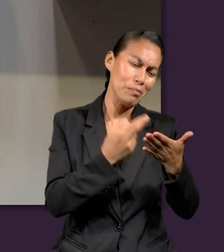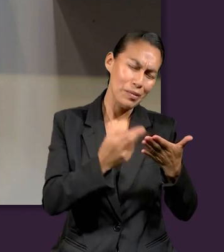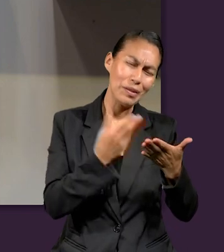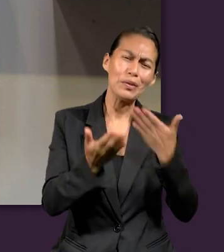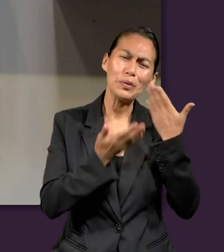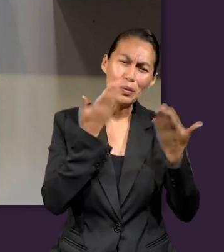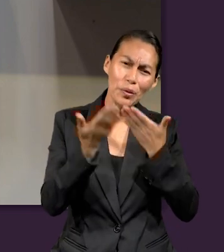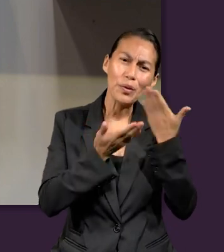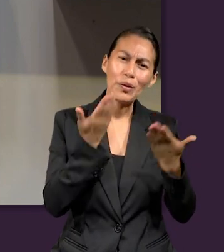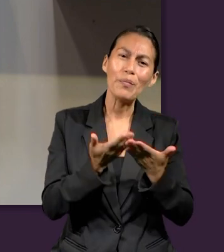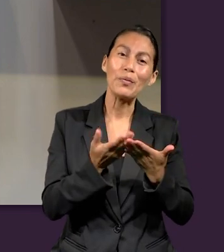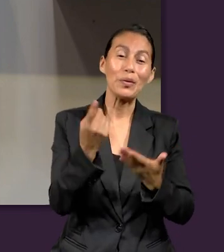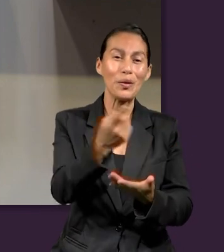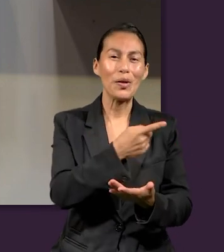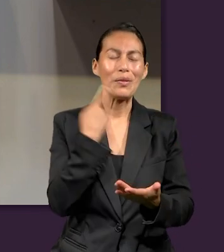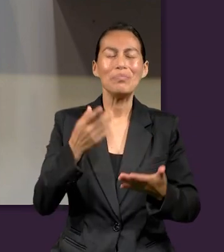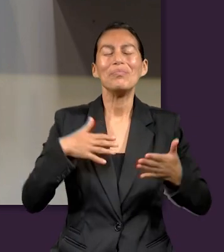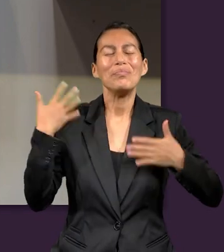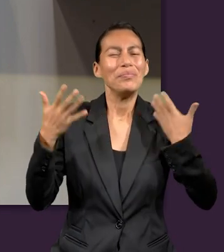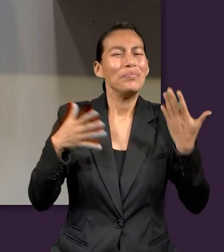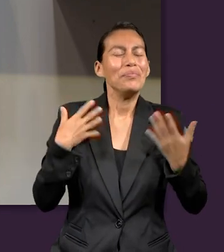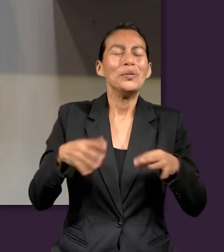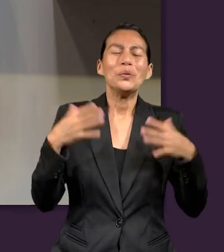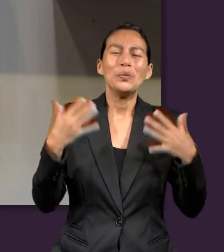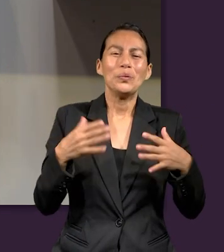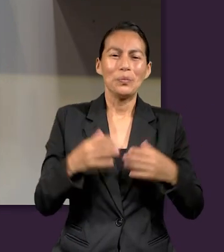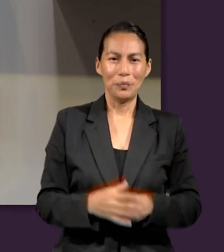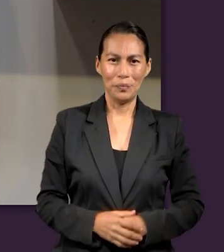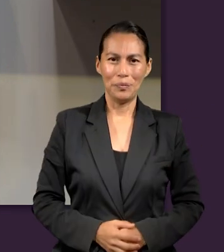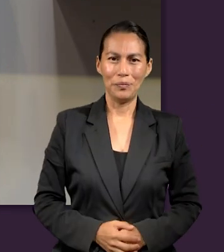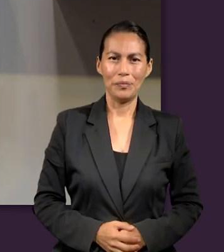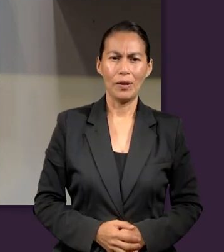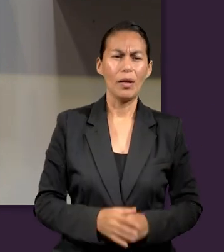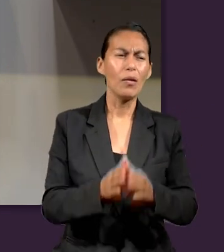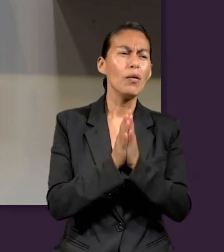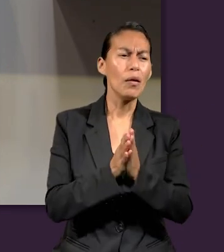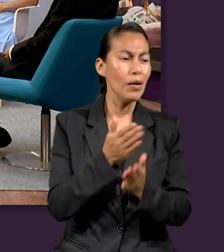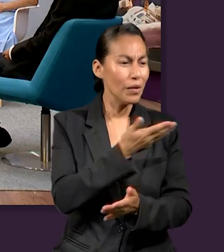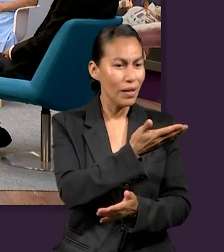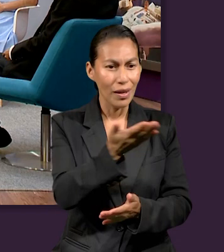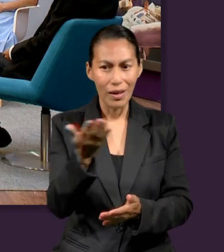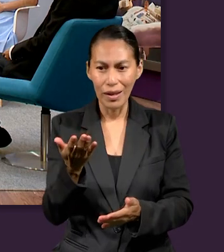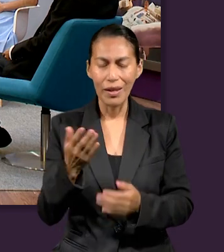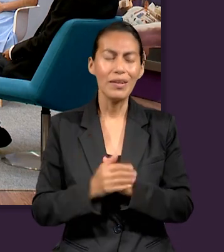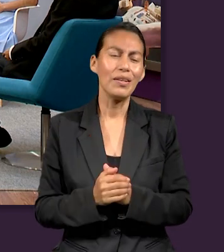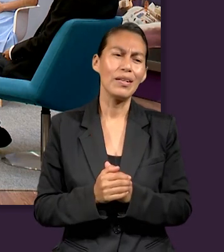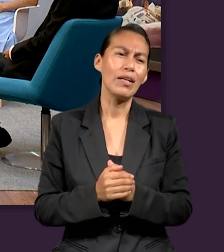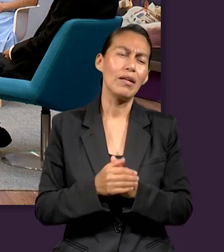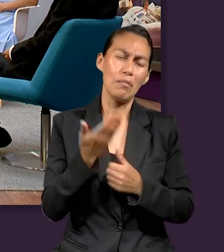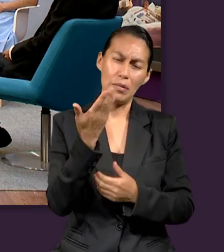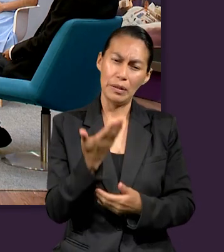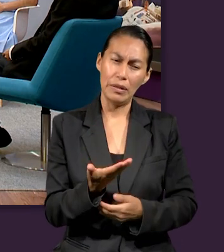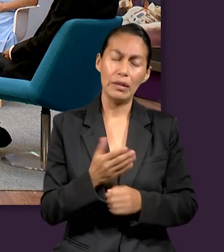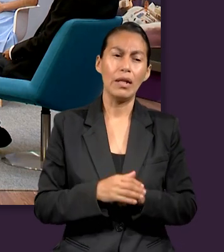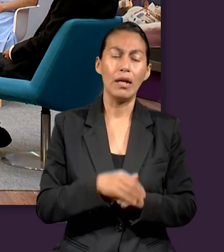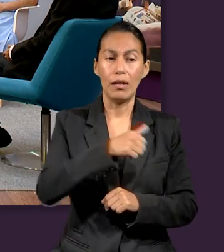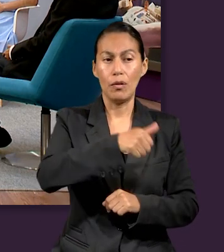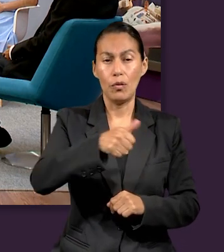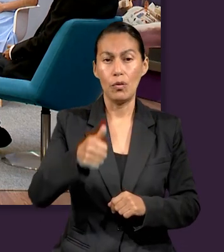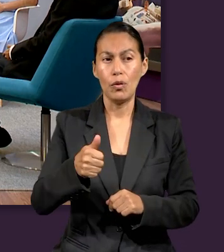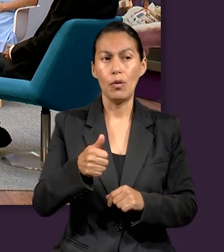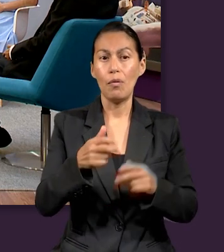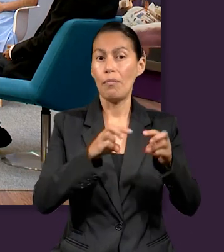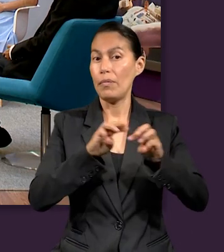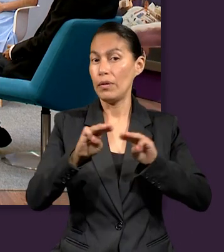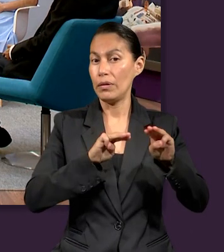Sin duda alguna la vamos a disfrutar en abundancia. Voy a pedirle aquí a quienes nos acompañan hoy que se presenten, son